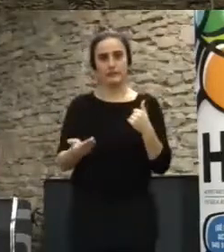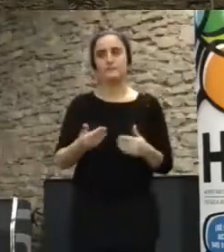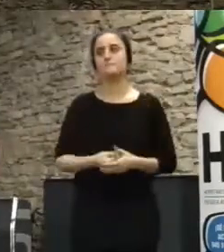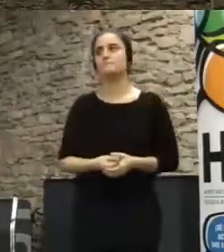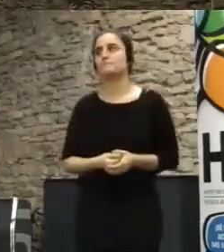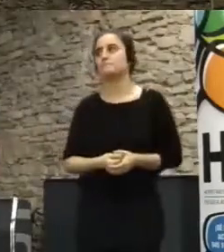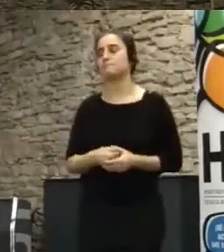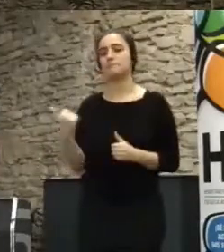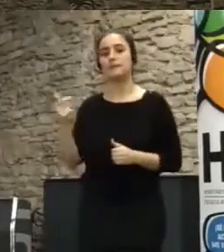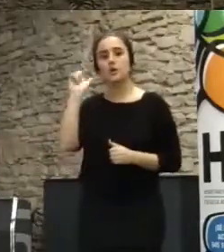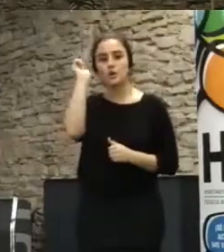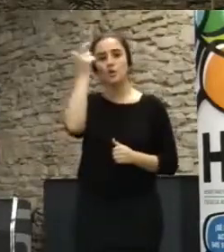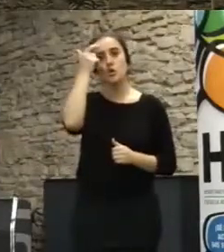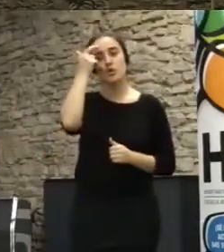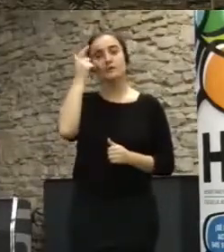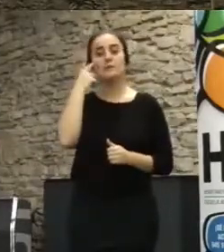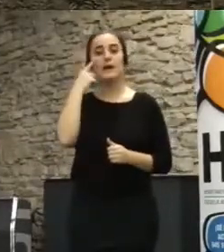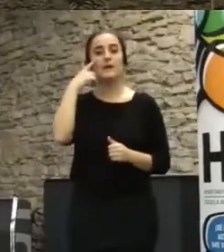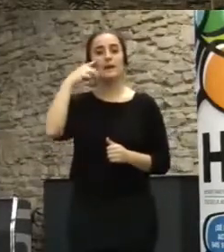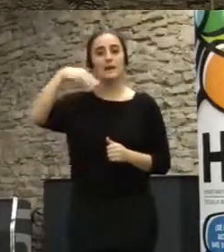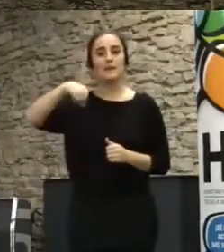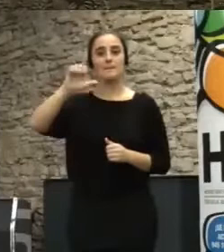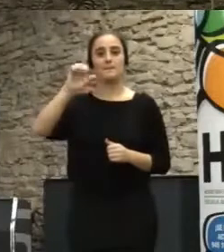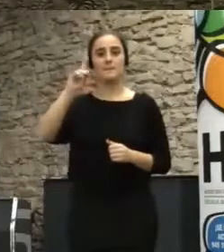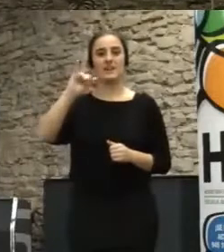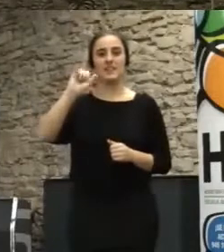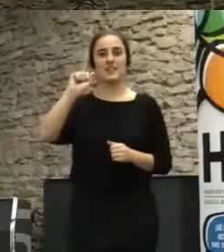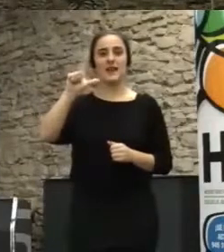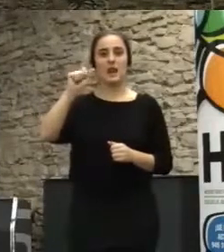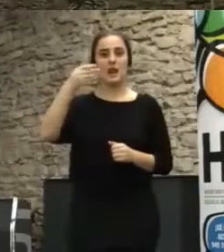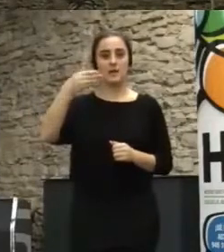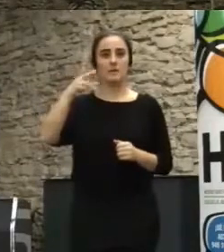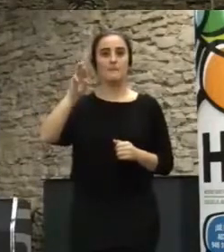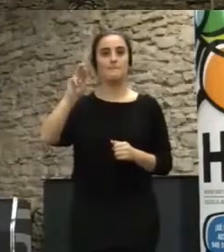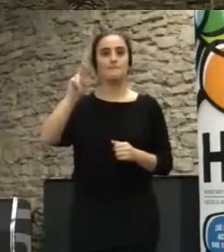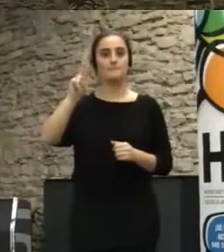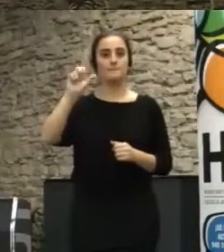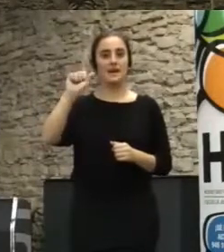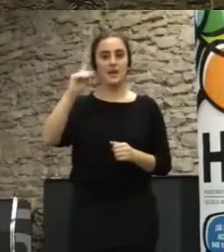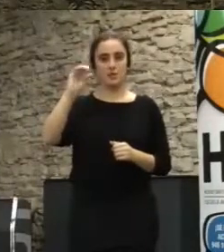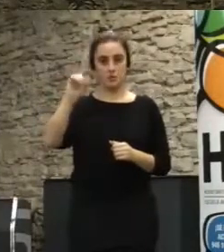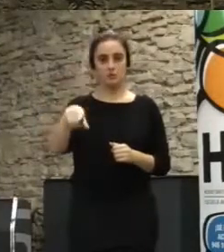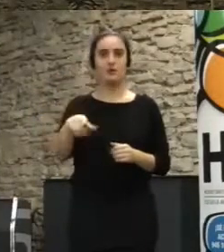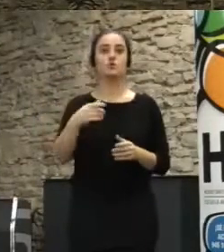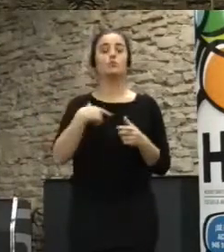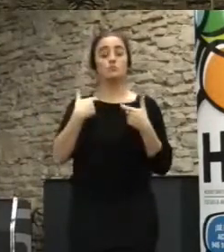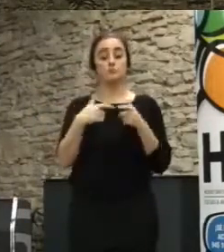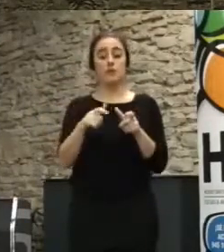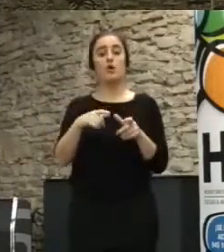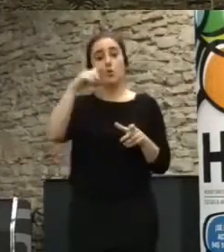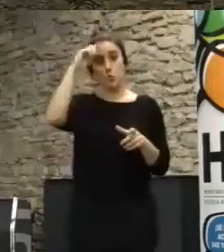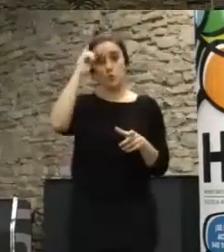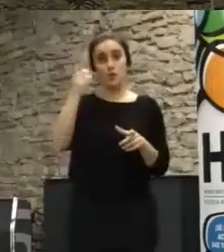Esto es un concepto para llegar a Medialab Prado, que es un centro de cultura que depende del ayuntamiento, es público.